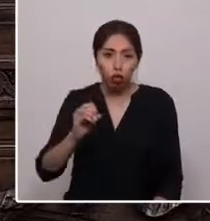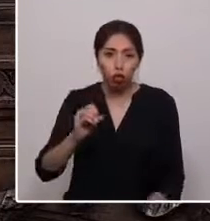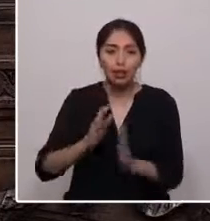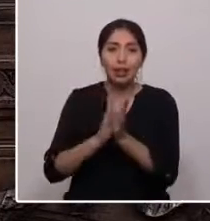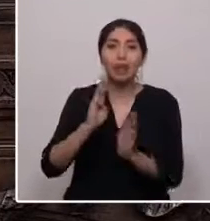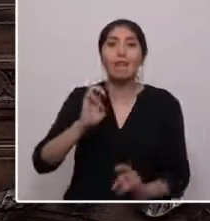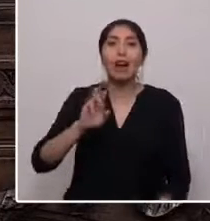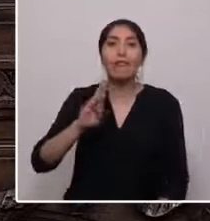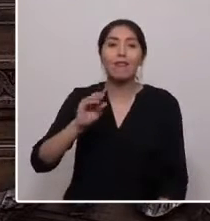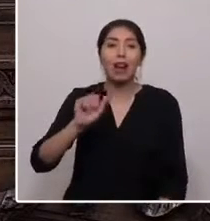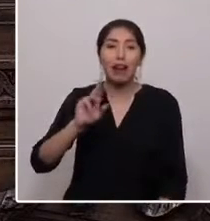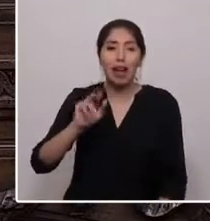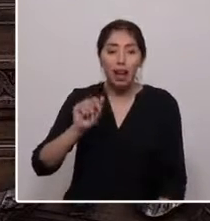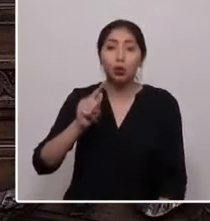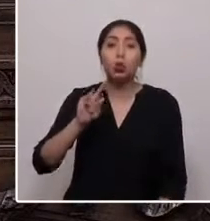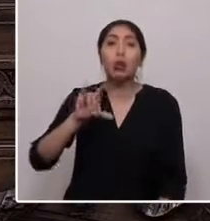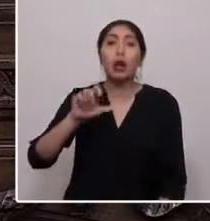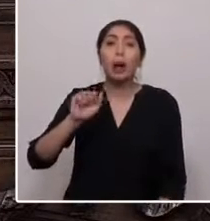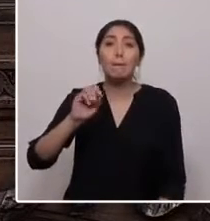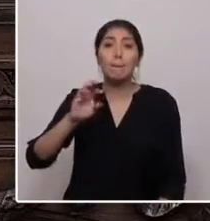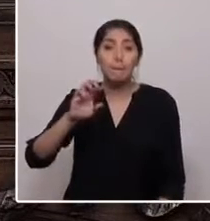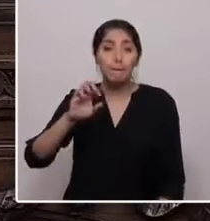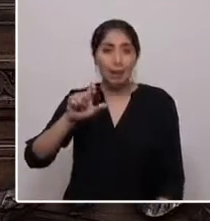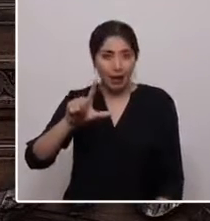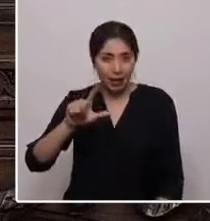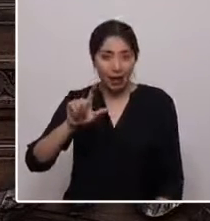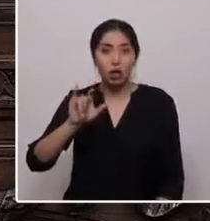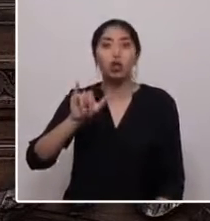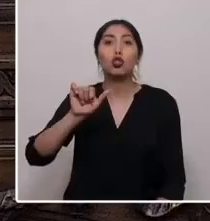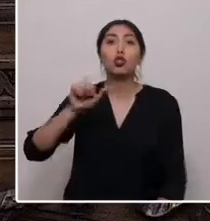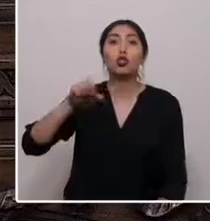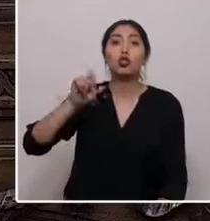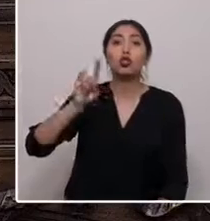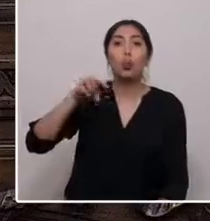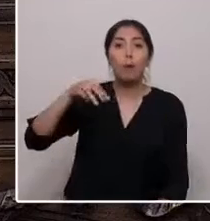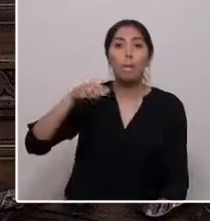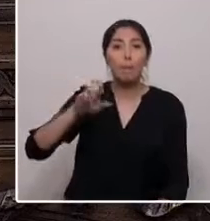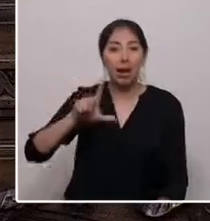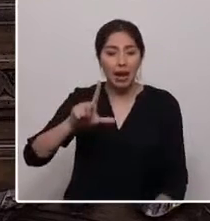Yumbel. En el Distrito 21 convivimos más de medio millón de personas,